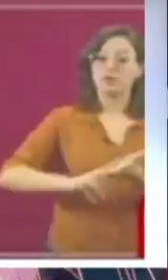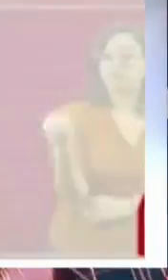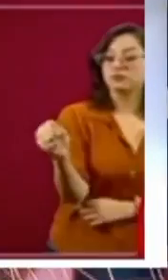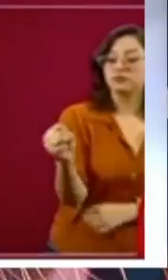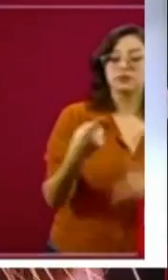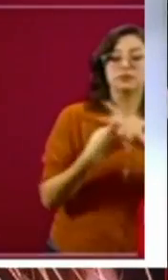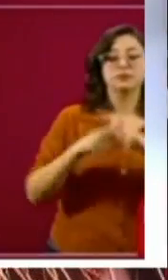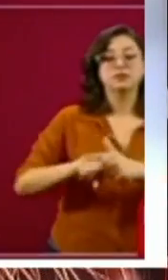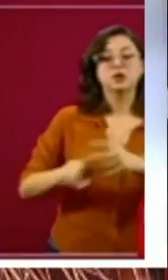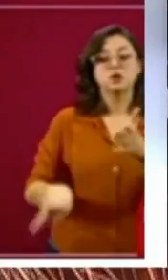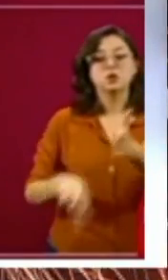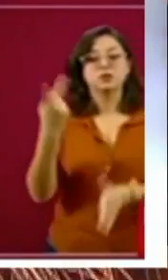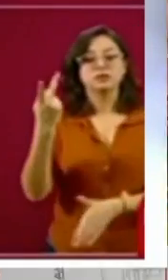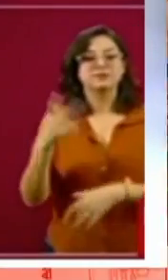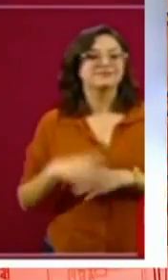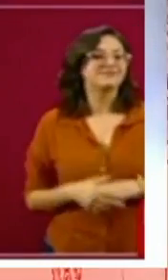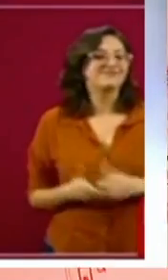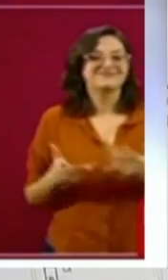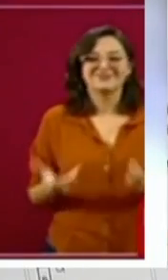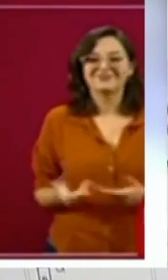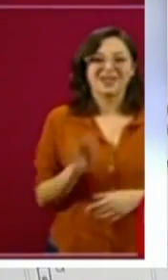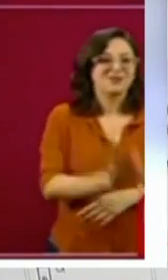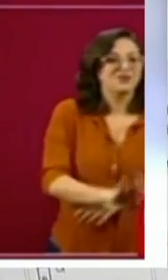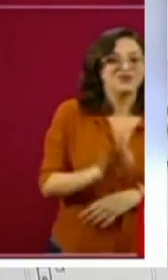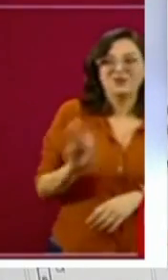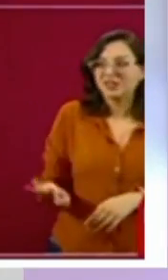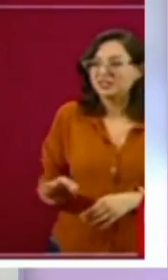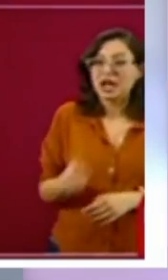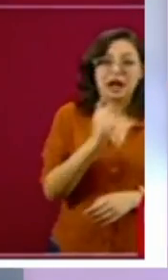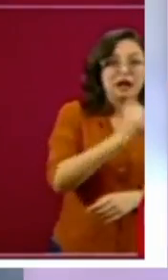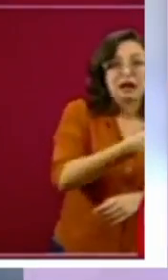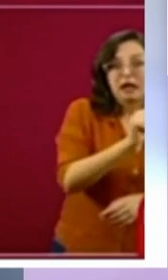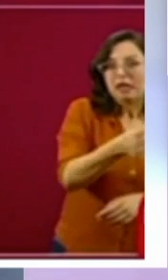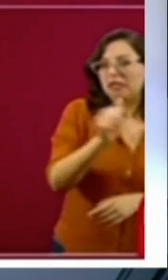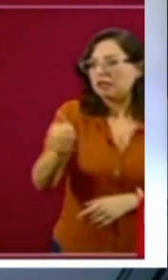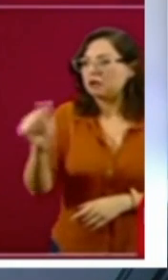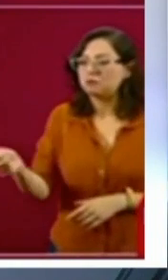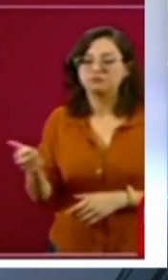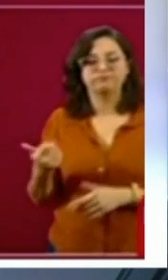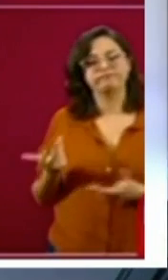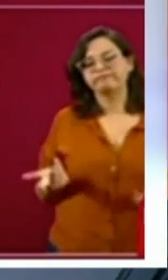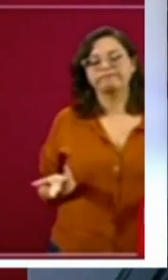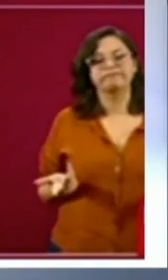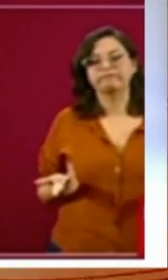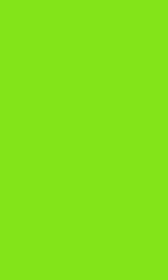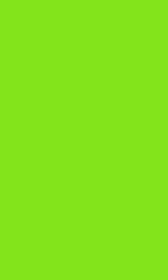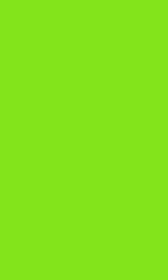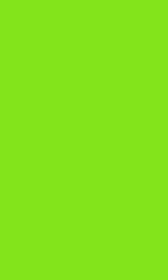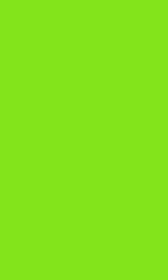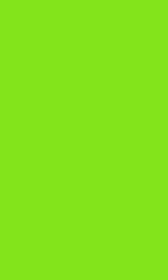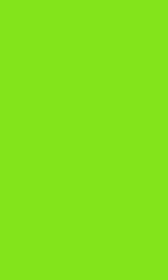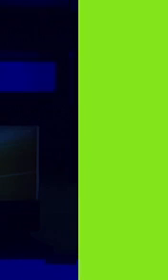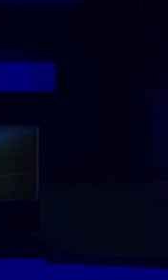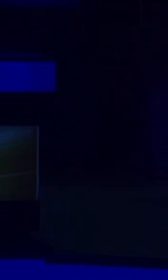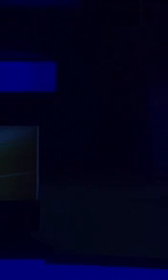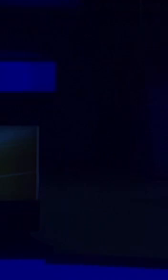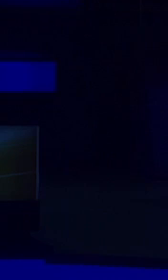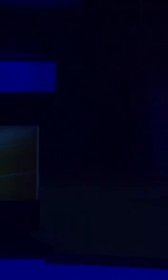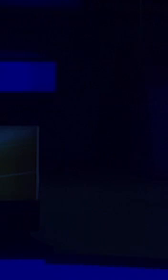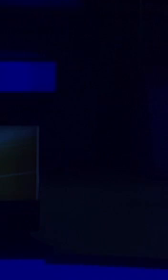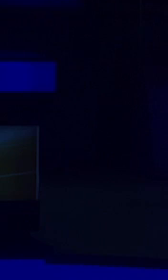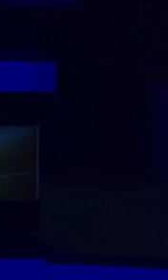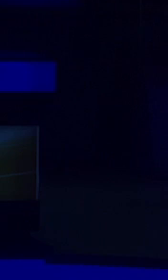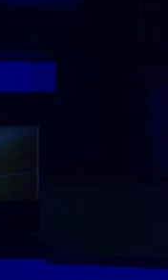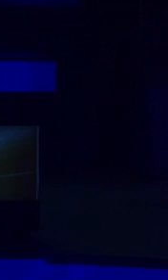regresen. No tenemos fechas exactas de cada una de ellas porque además son autónomas. No